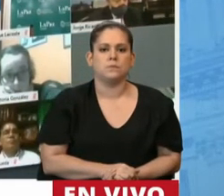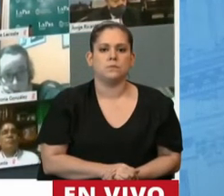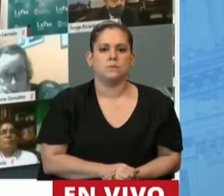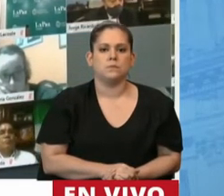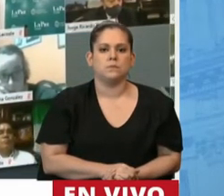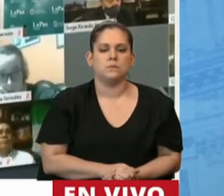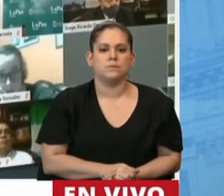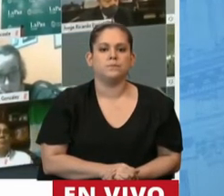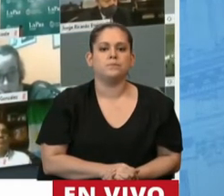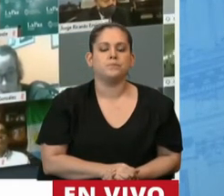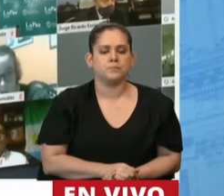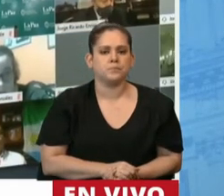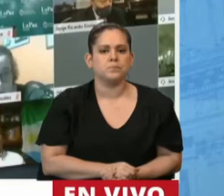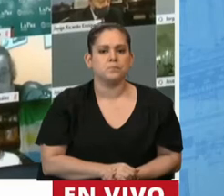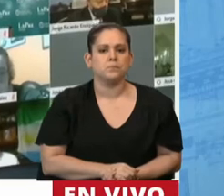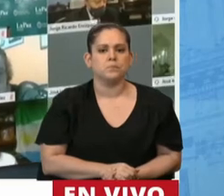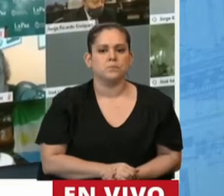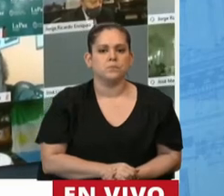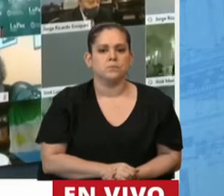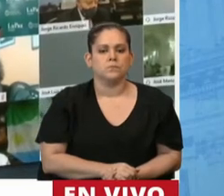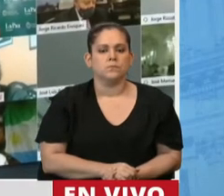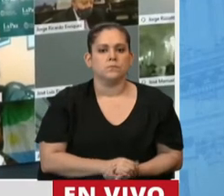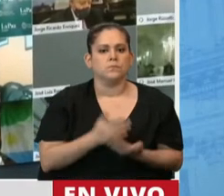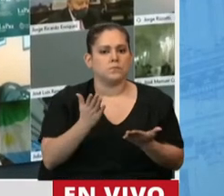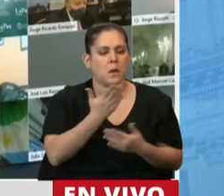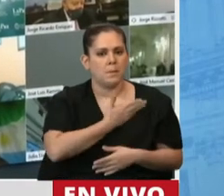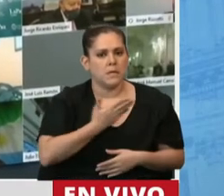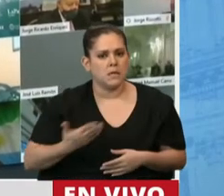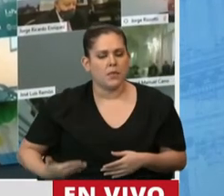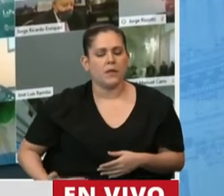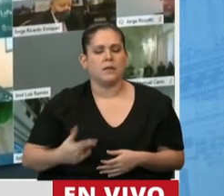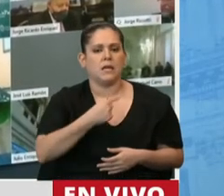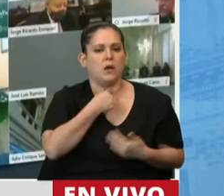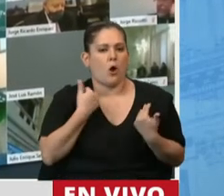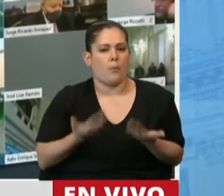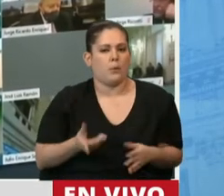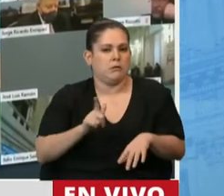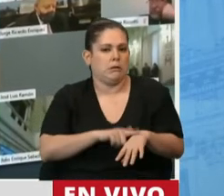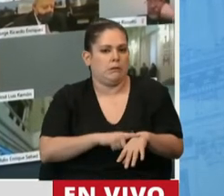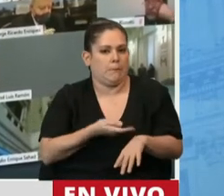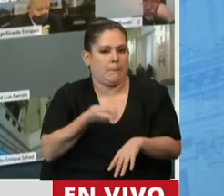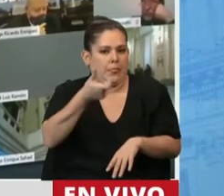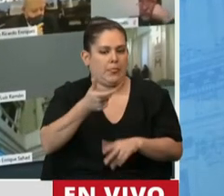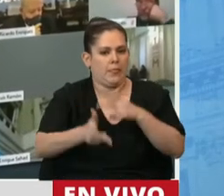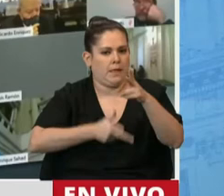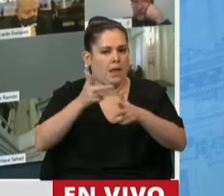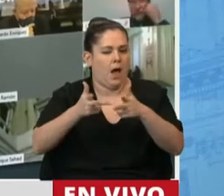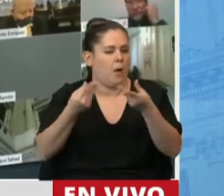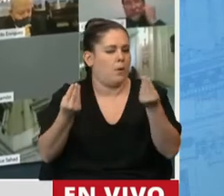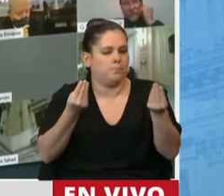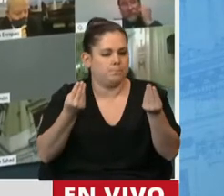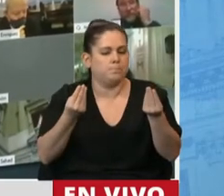Señor Presidente, yo quiero aprovechar mis pocos minutos para hablarle